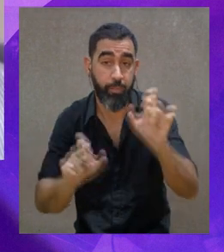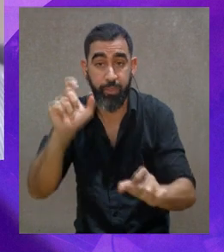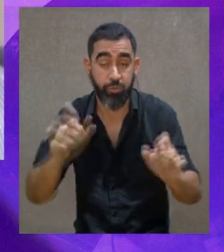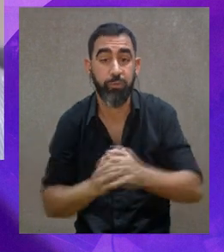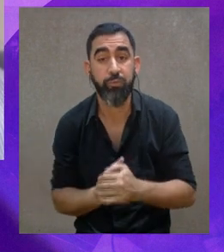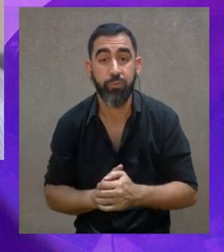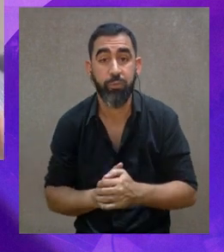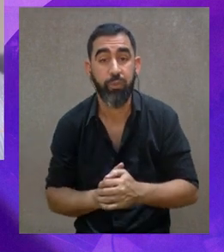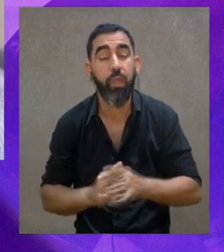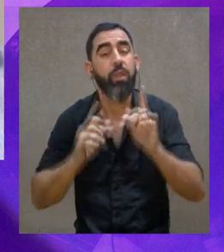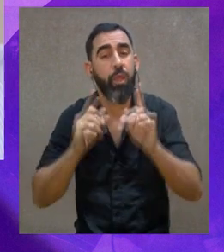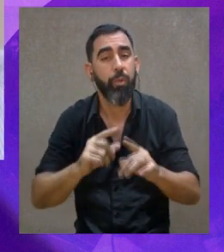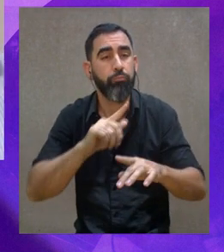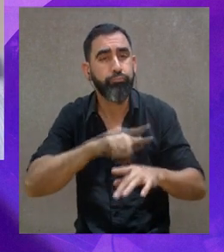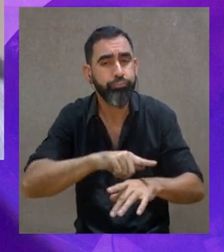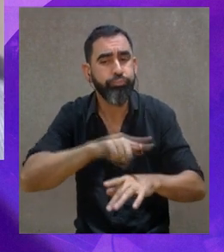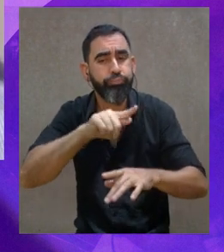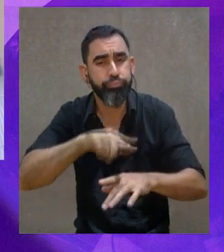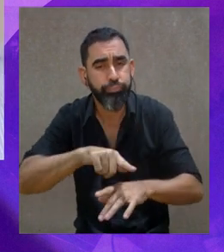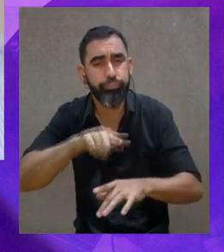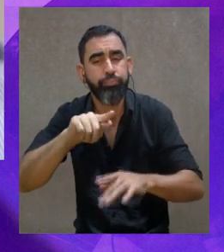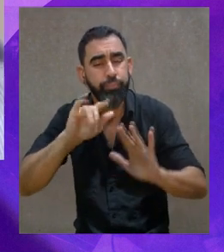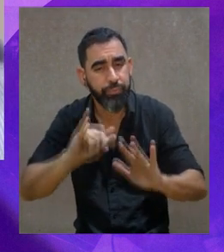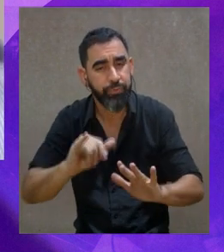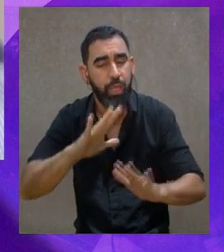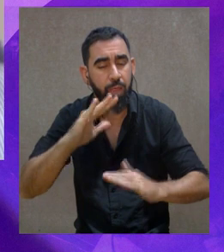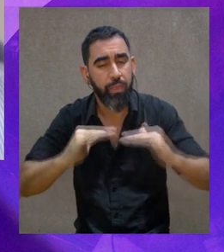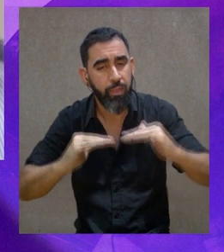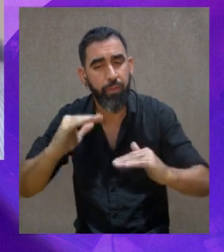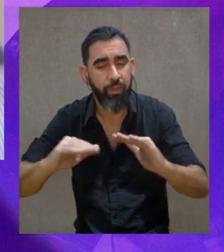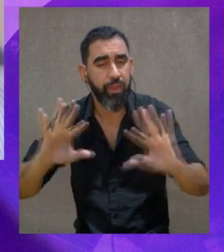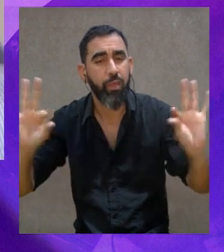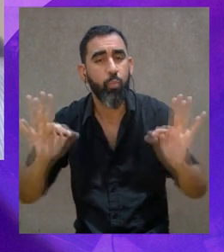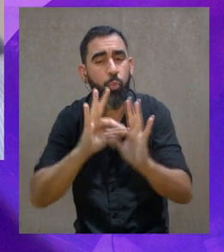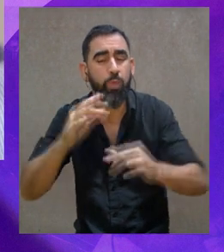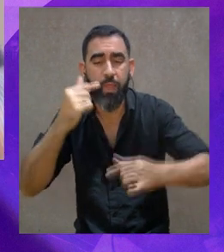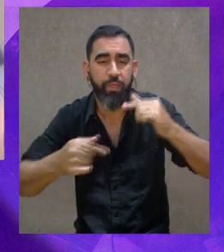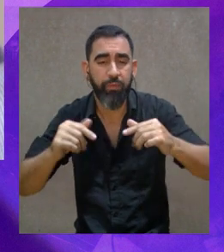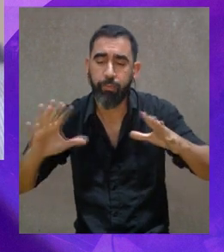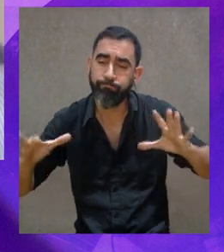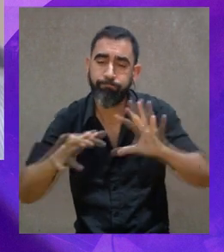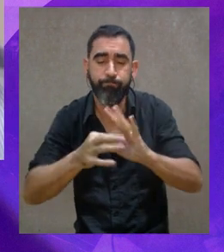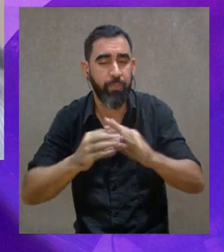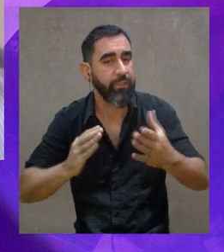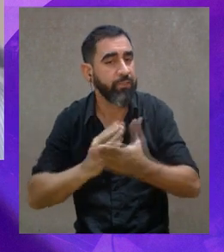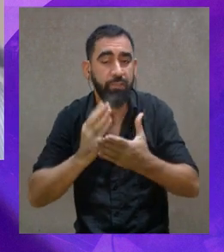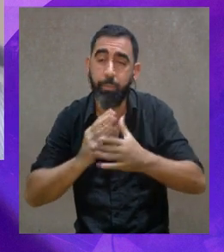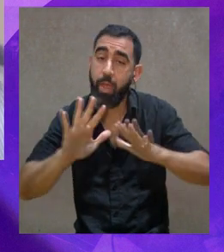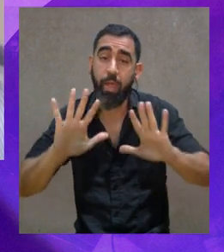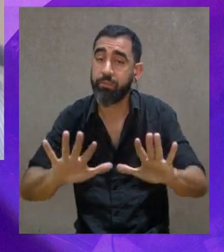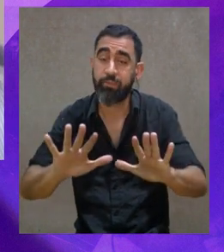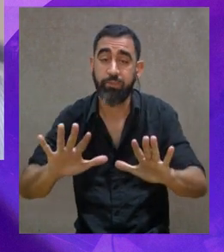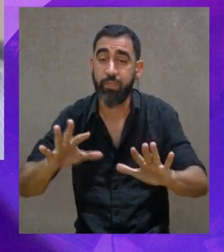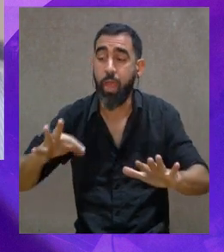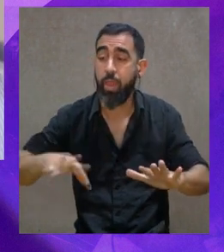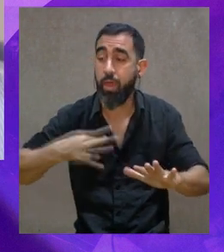¿no? El tema de los ritmos, el tema de las alturas, sea, todas las cualidades del sonido están relacionadas muchas veces, como tú